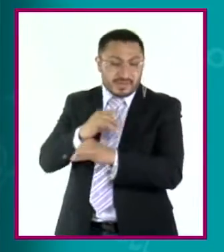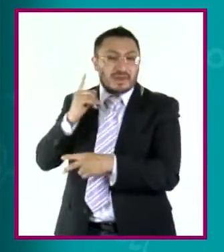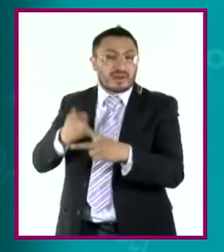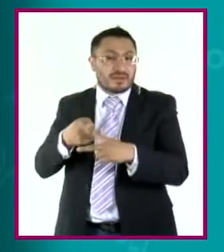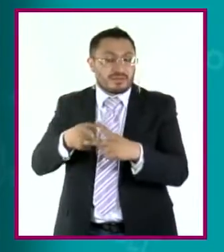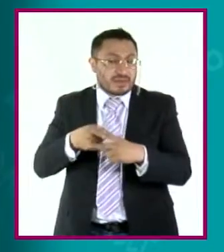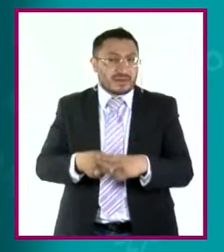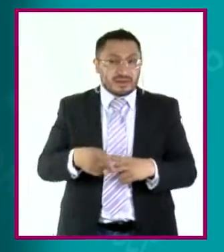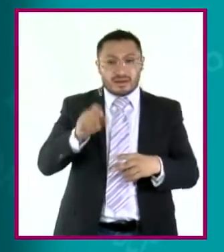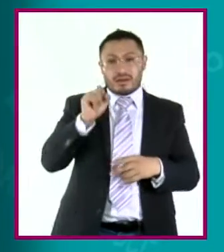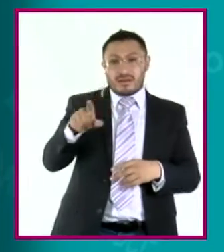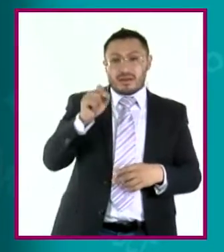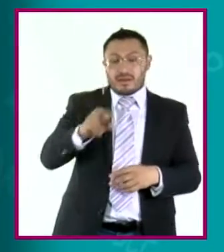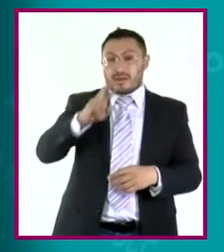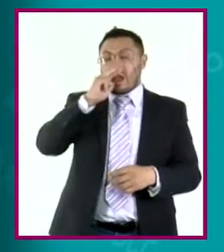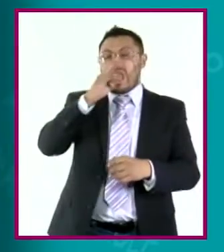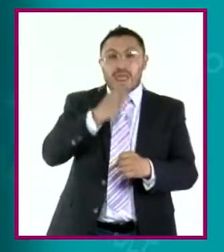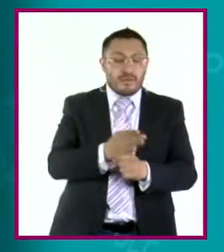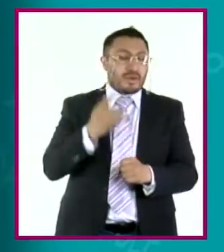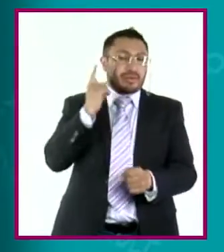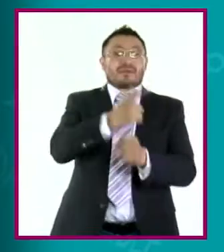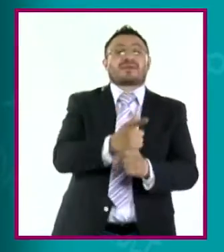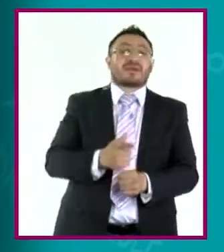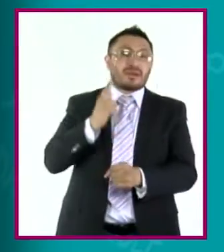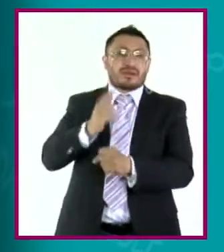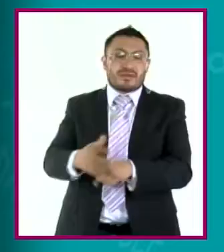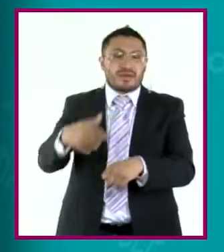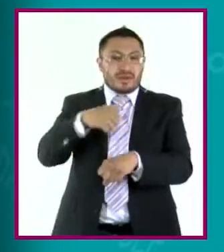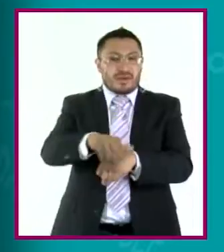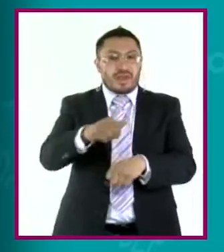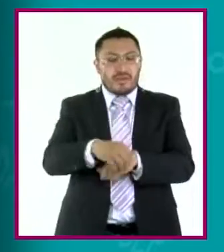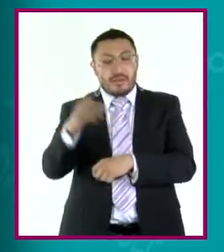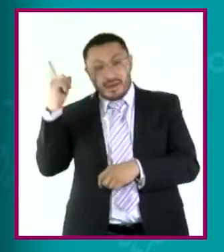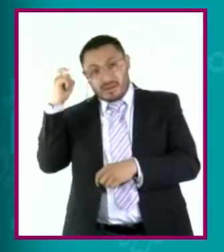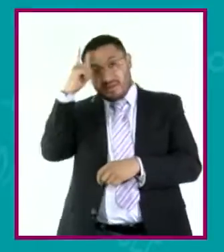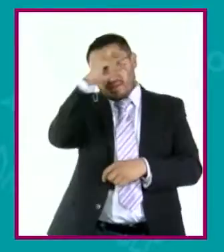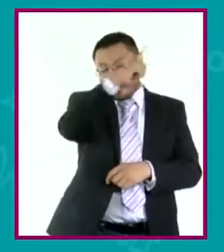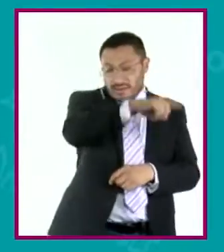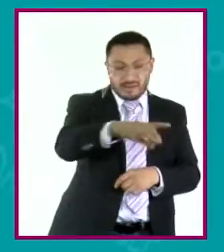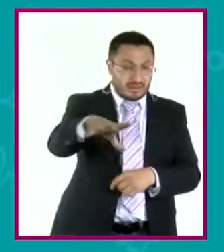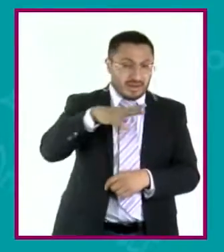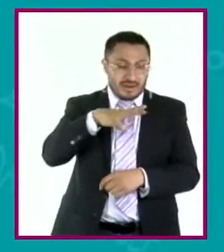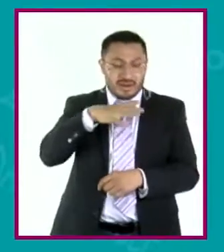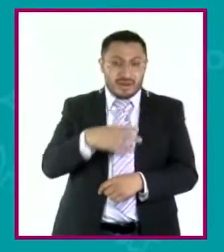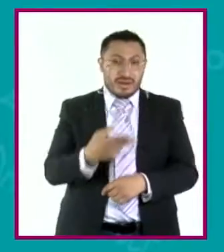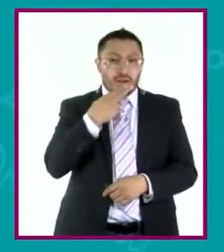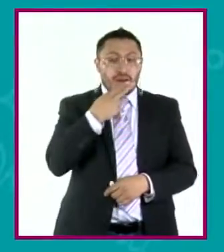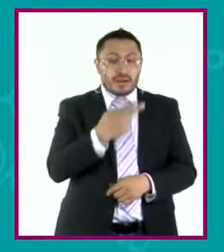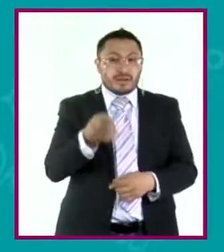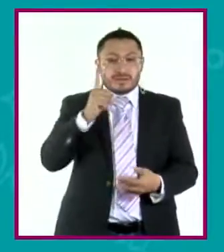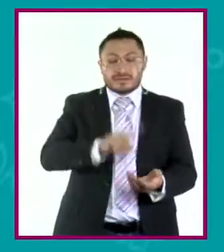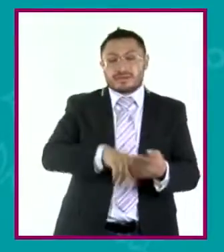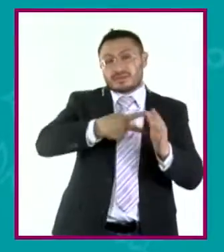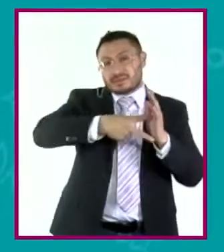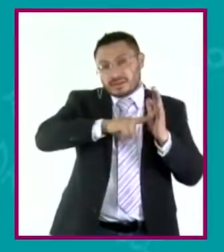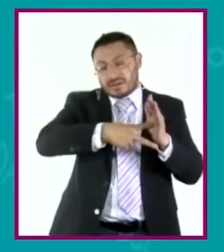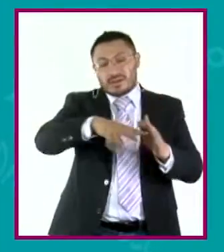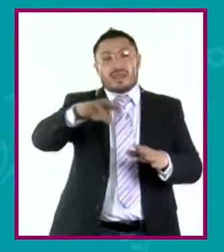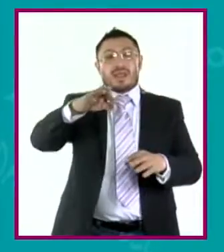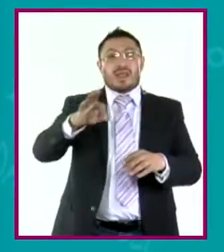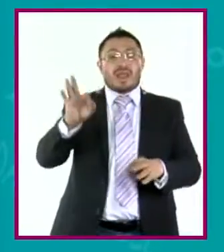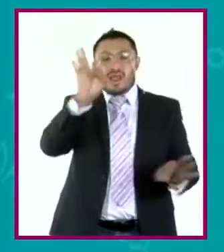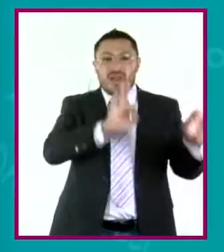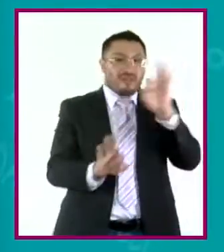Asimismo, es el responsable de que identifiquemos los números complejos, los cuales tienen aplicaciones en la ingeniería y la física,